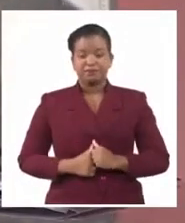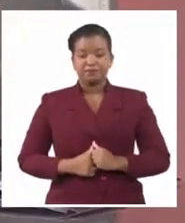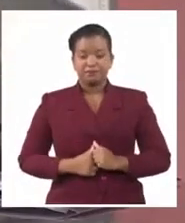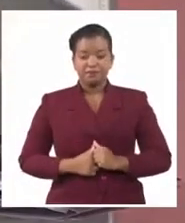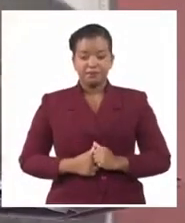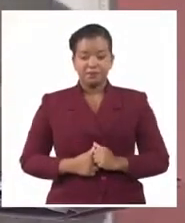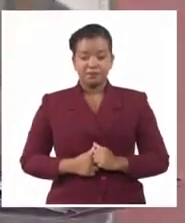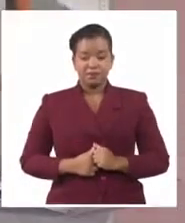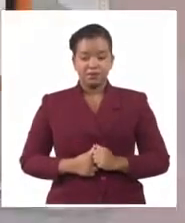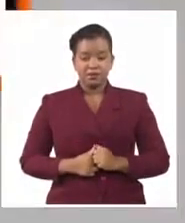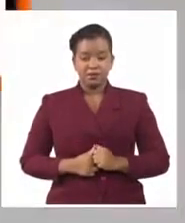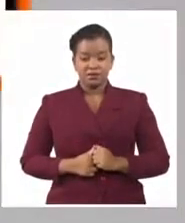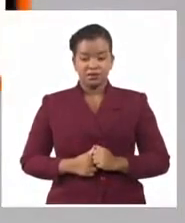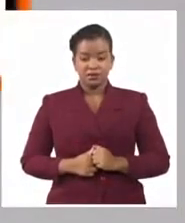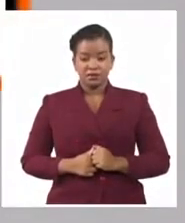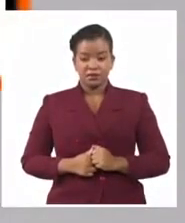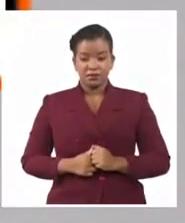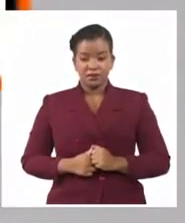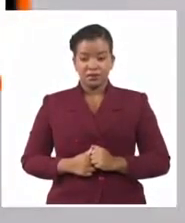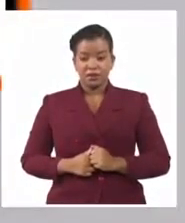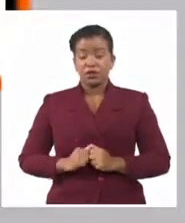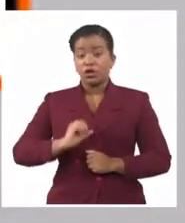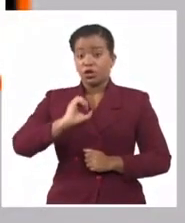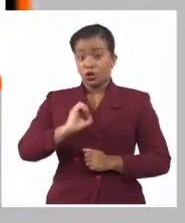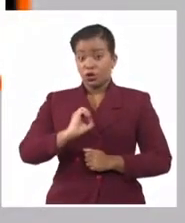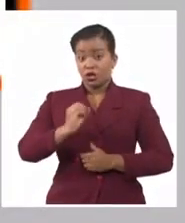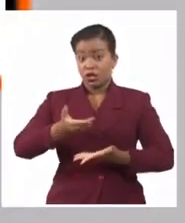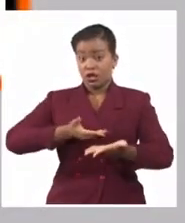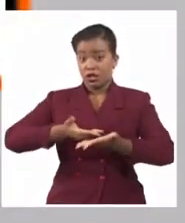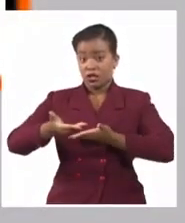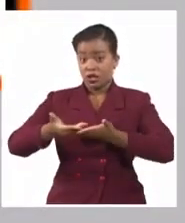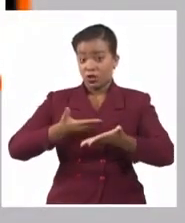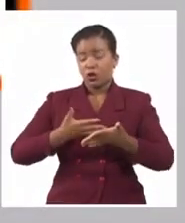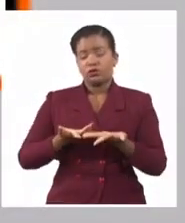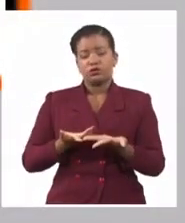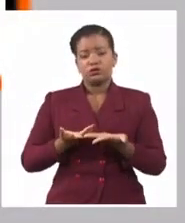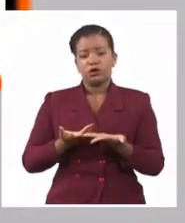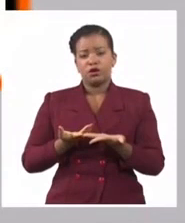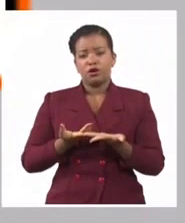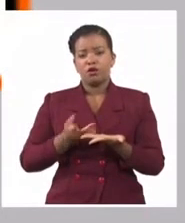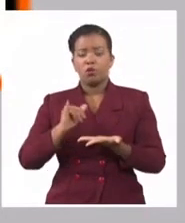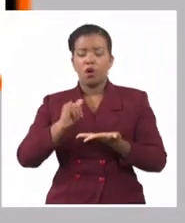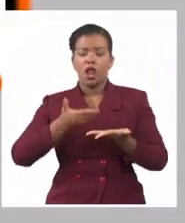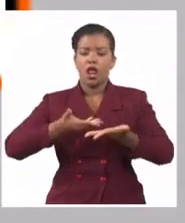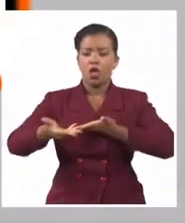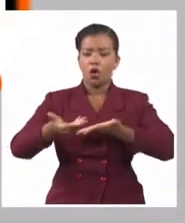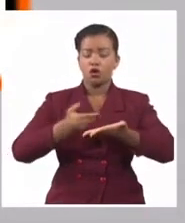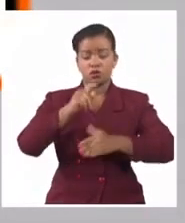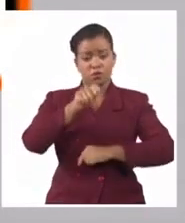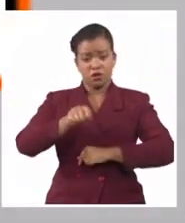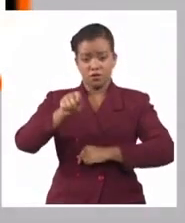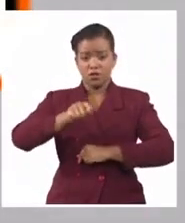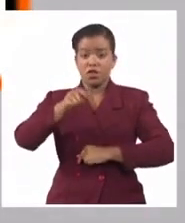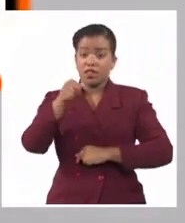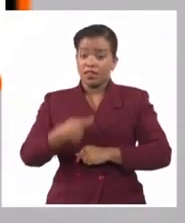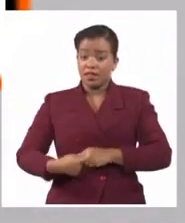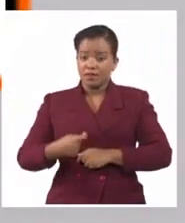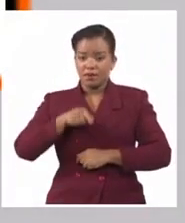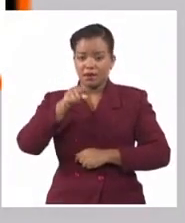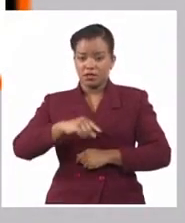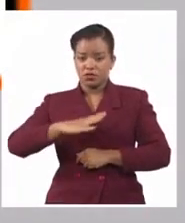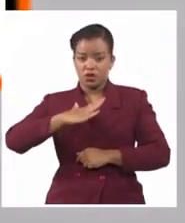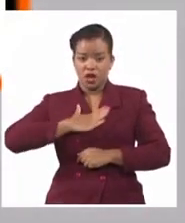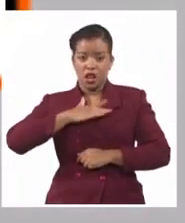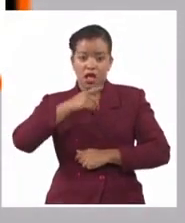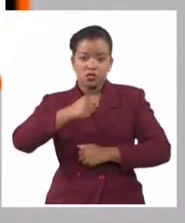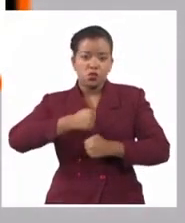O la reiteración de las importaciones realizadas no evidencien un fin comercial. Esto, como bien se dijo en el principio, es para uso